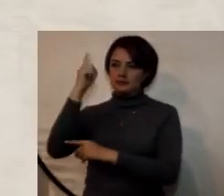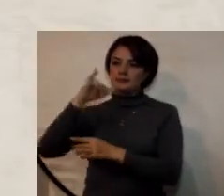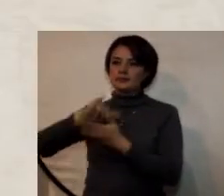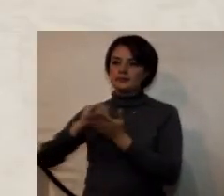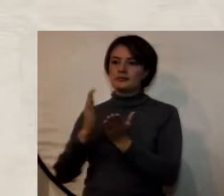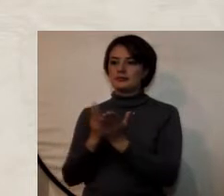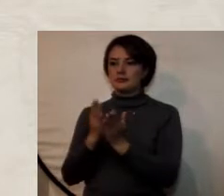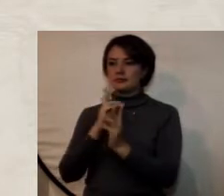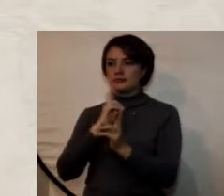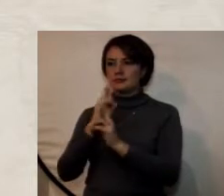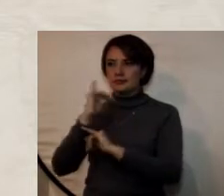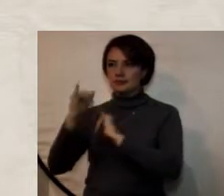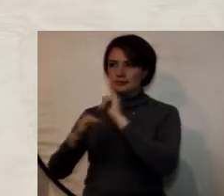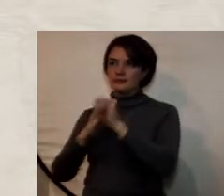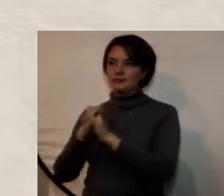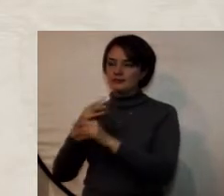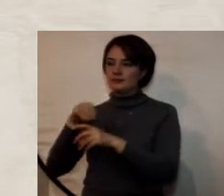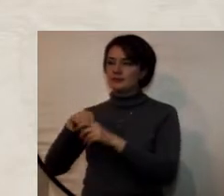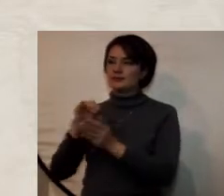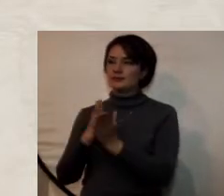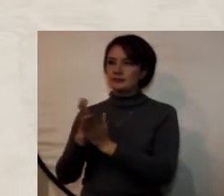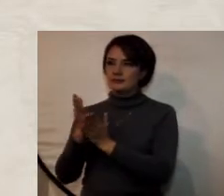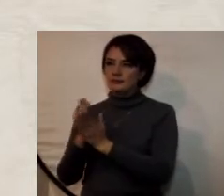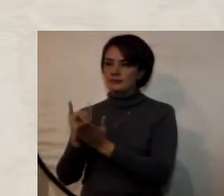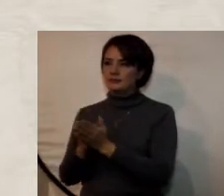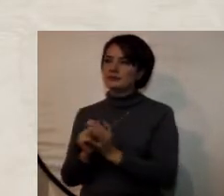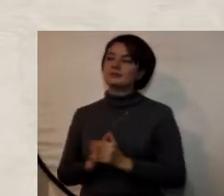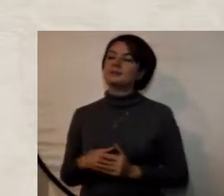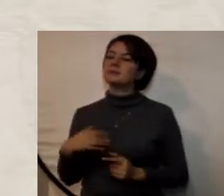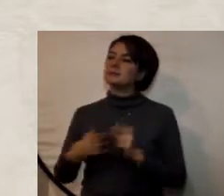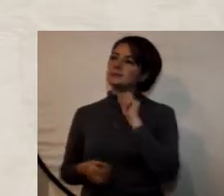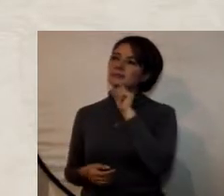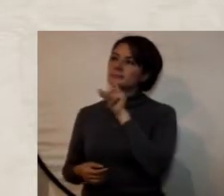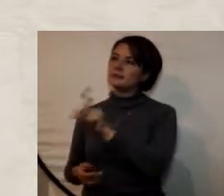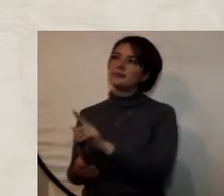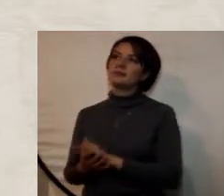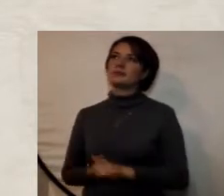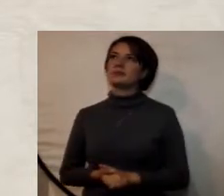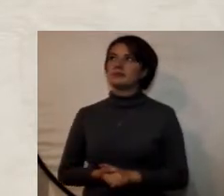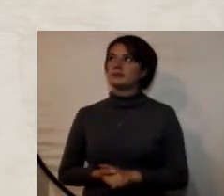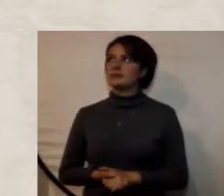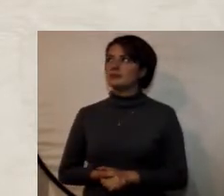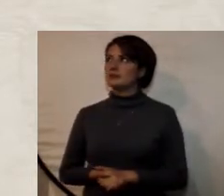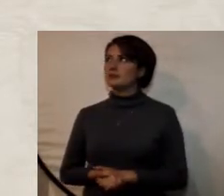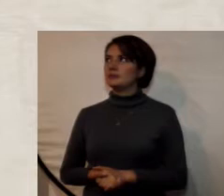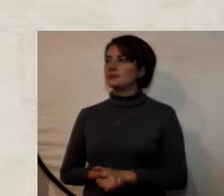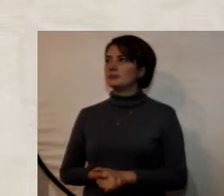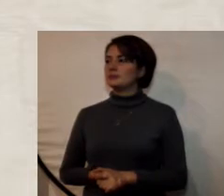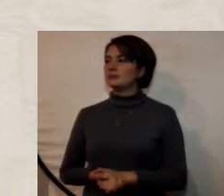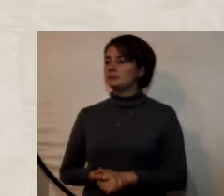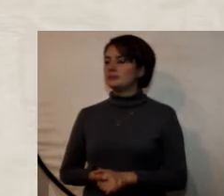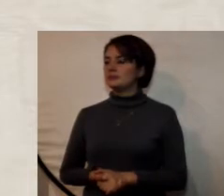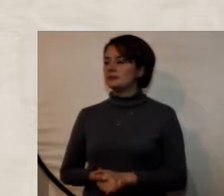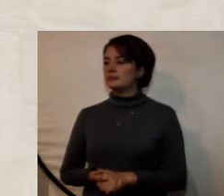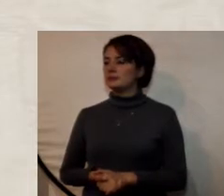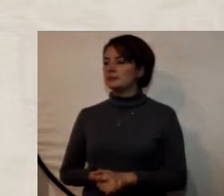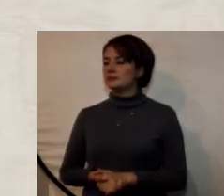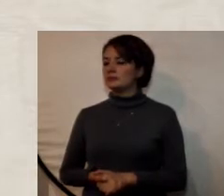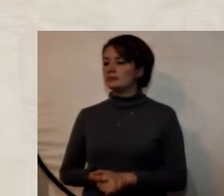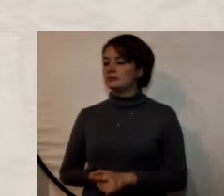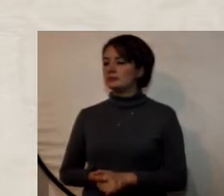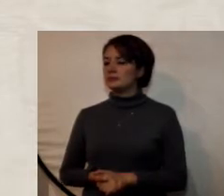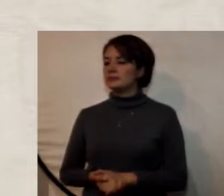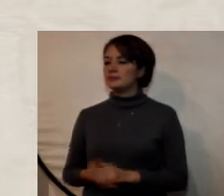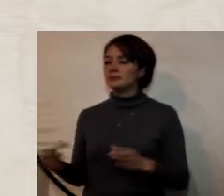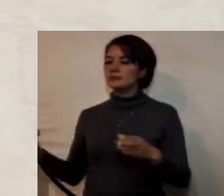programa de relaciones internacionales mi pregunta es la siguiente que se encuentra haciendo en este momento desde